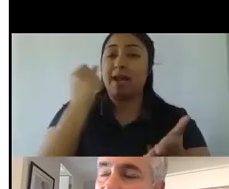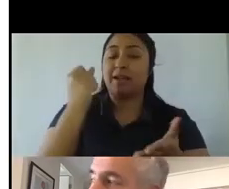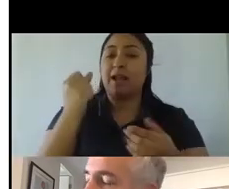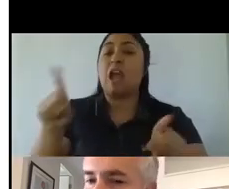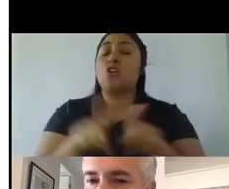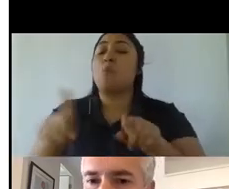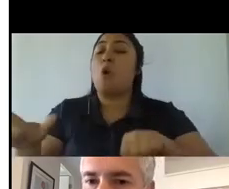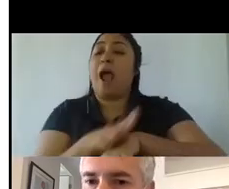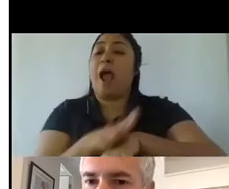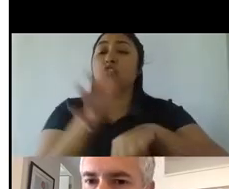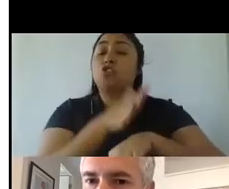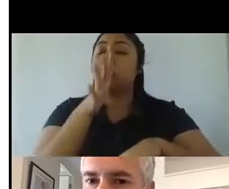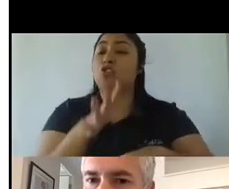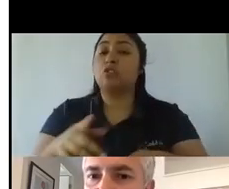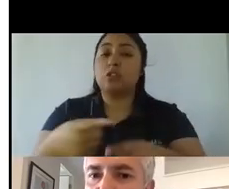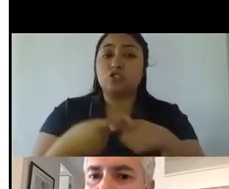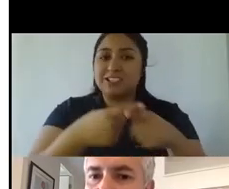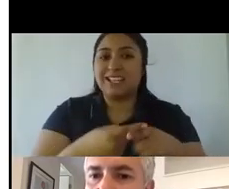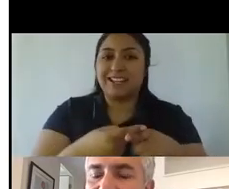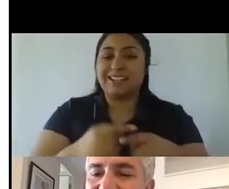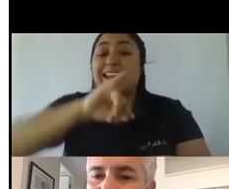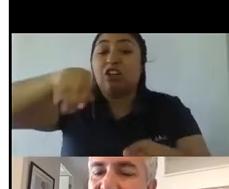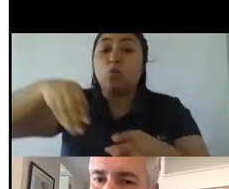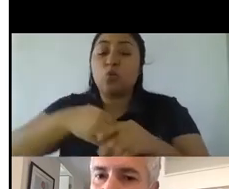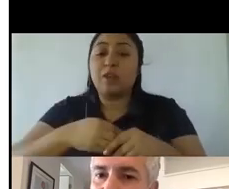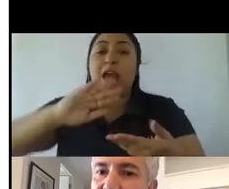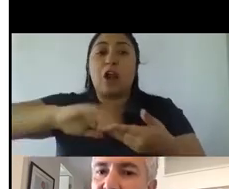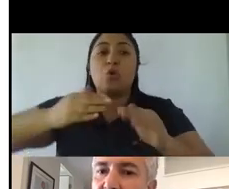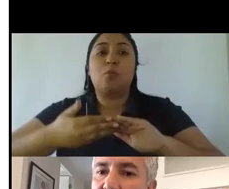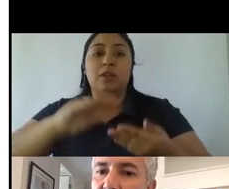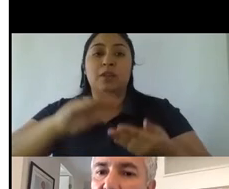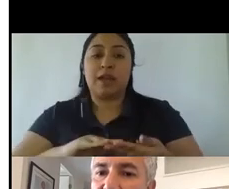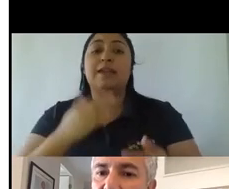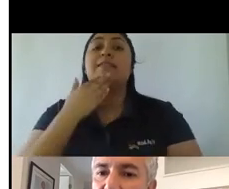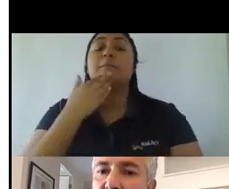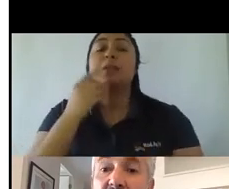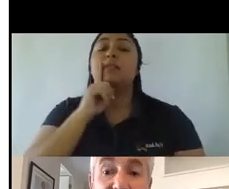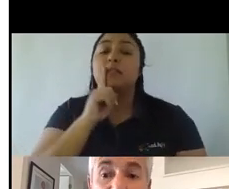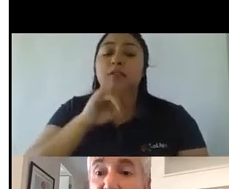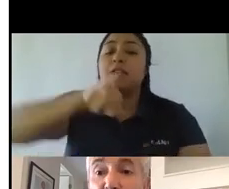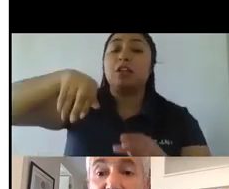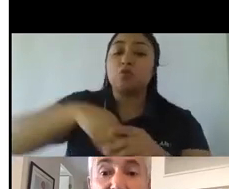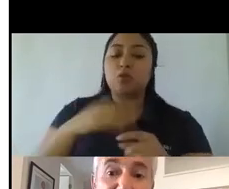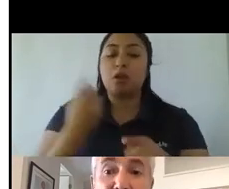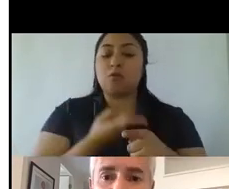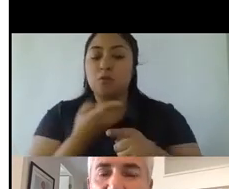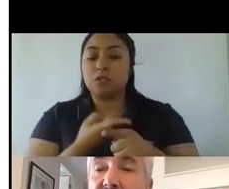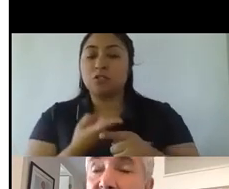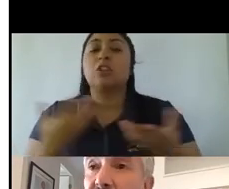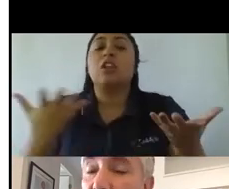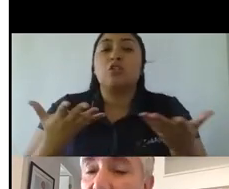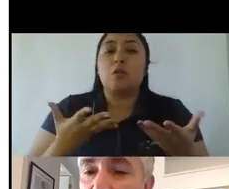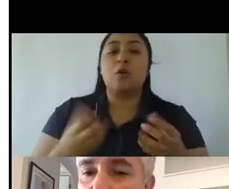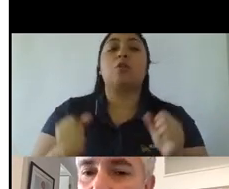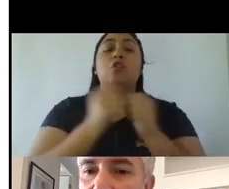están insertas en nuestra comunidad y como tal deben también estar insertas en la conversación a través de la comunicación de marketing que